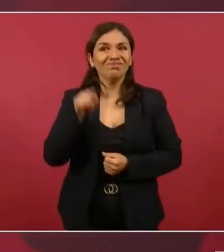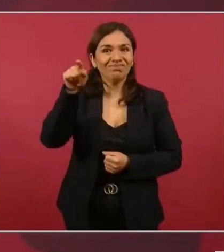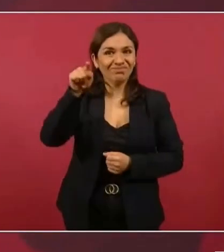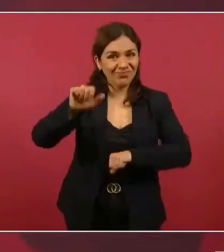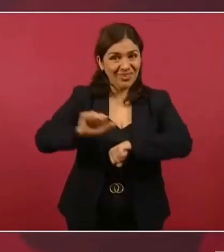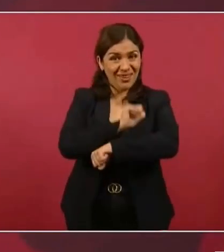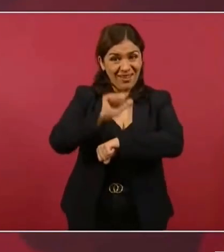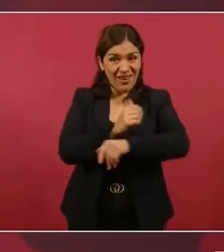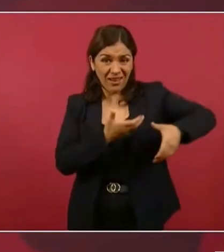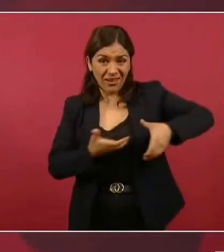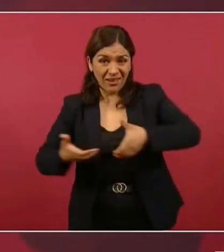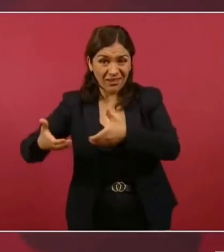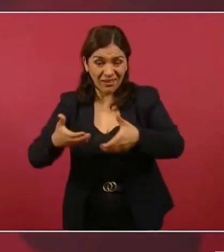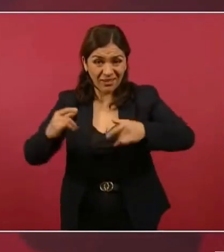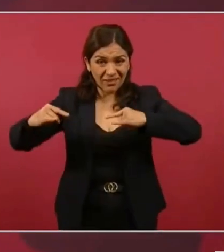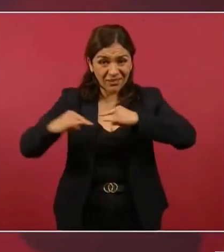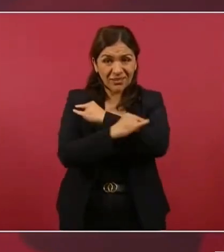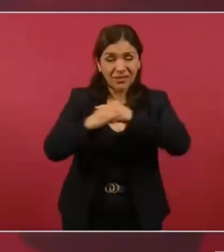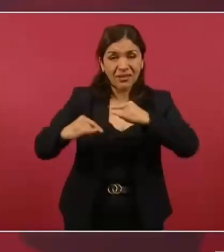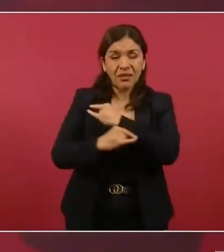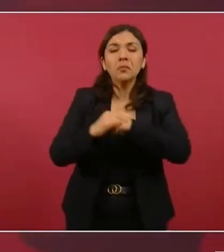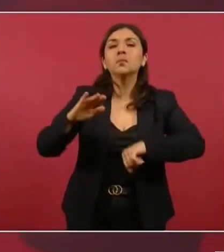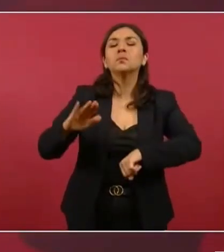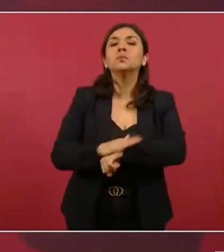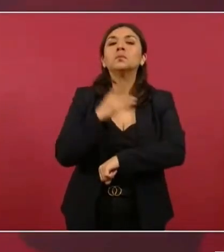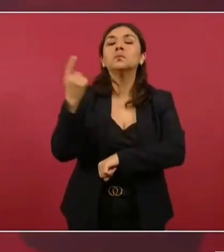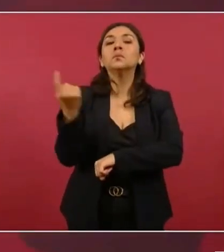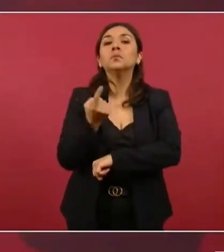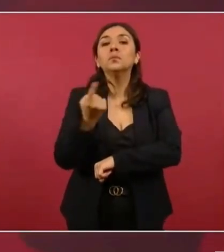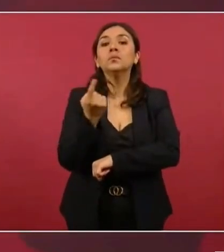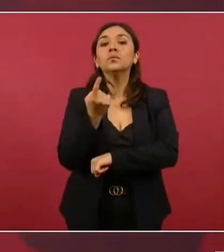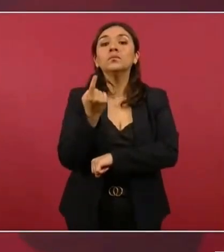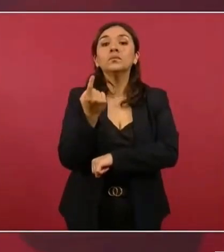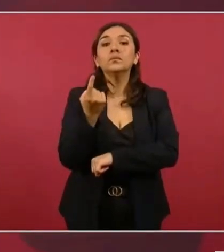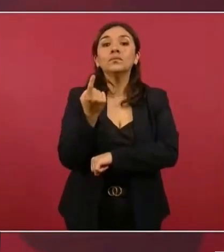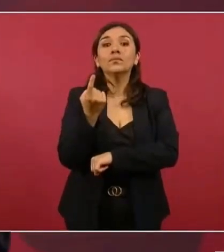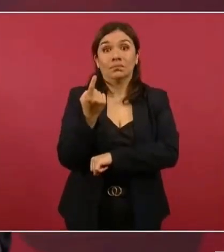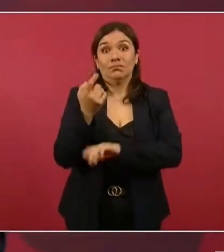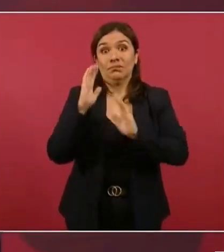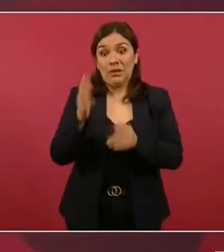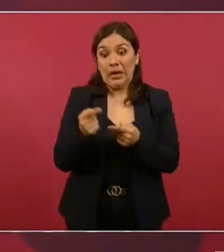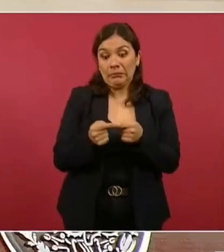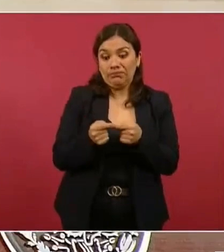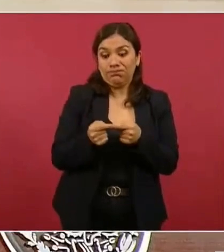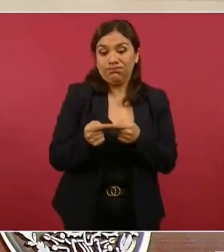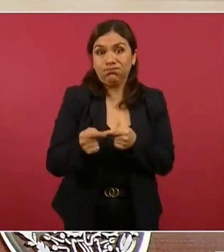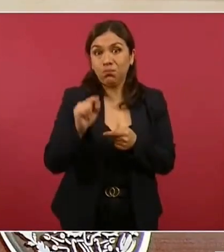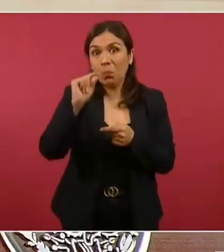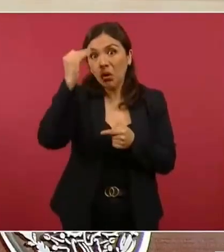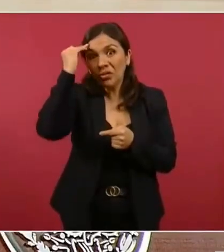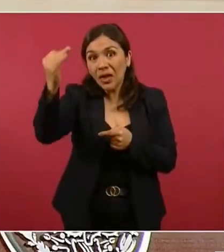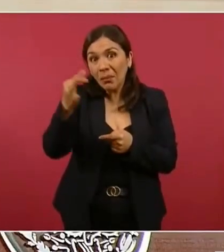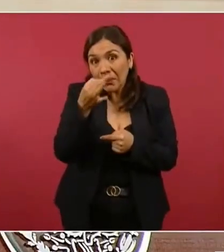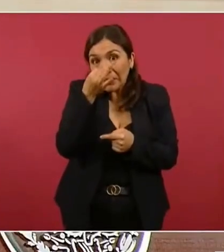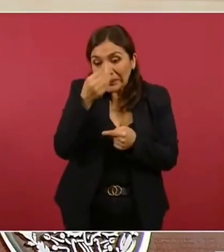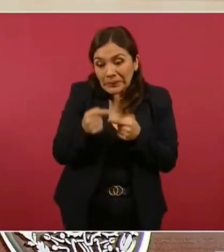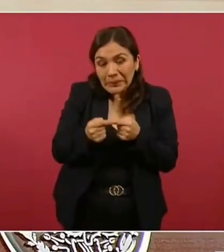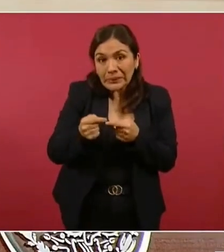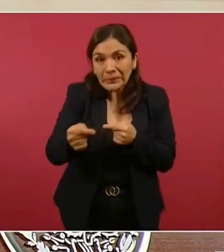carretera porque ya tenemos poco tiempo y hemos tenido